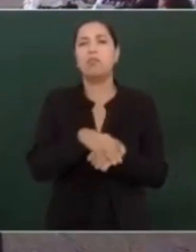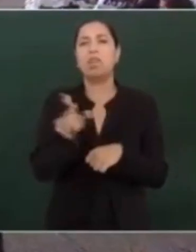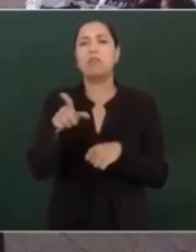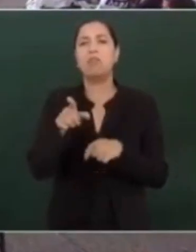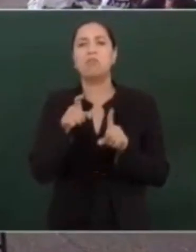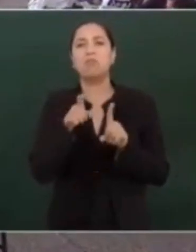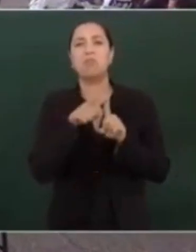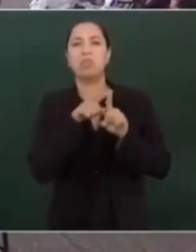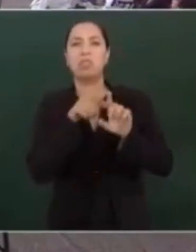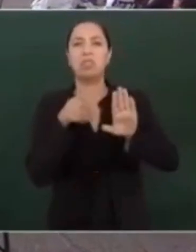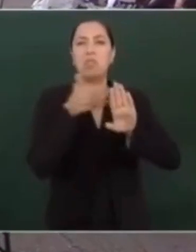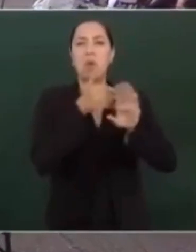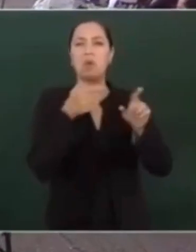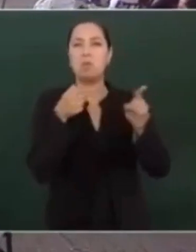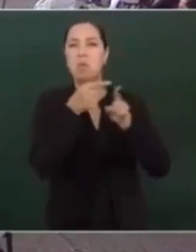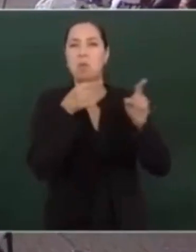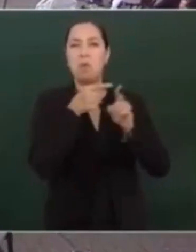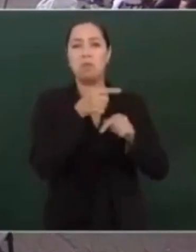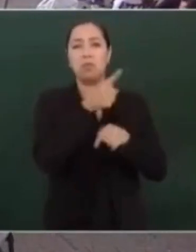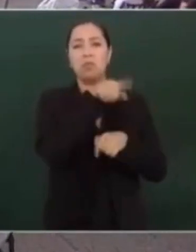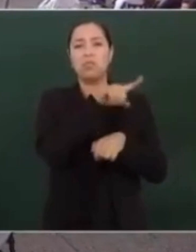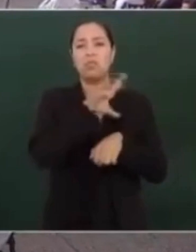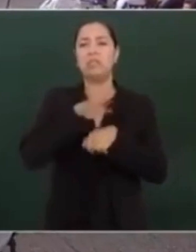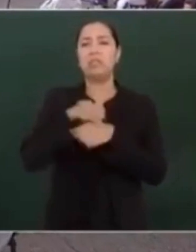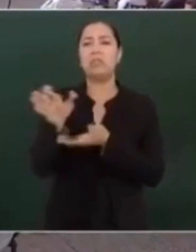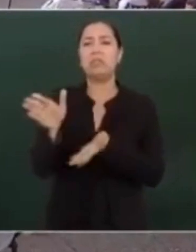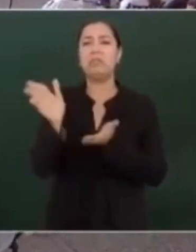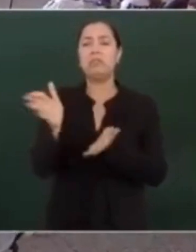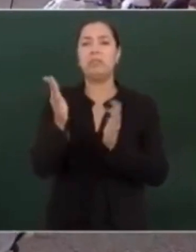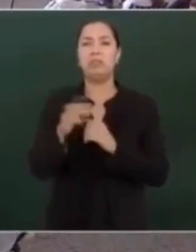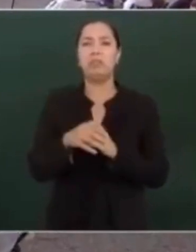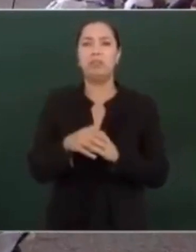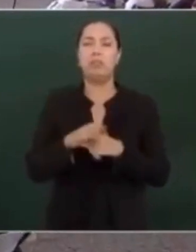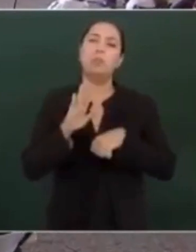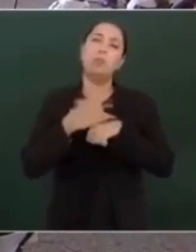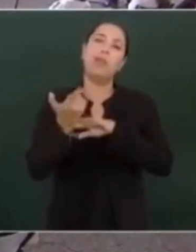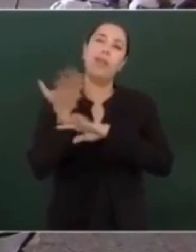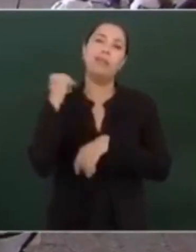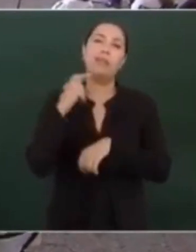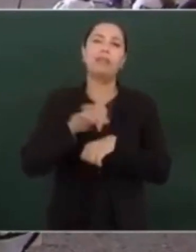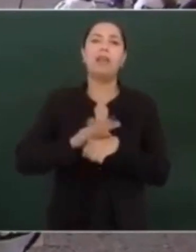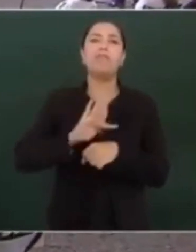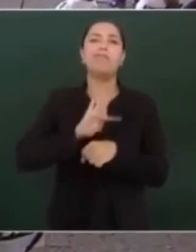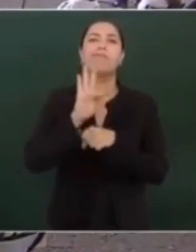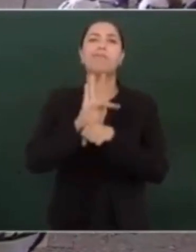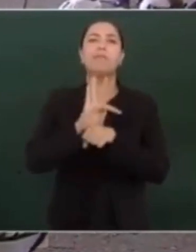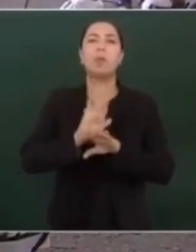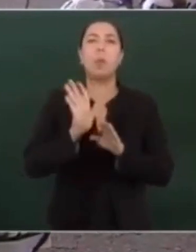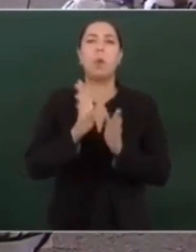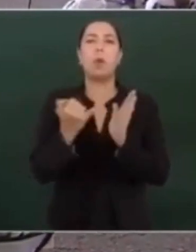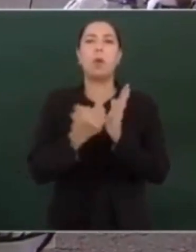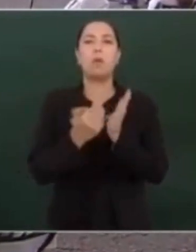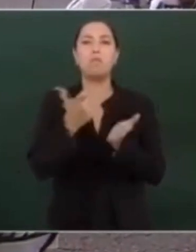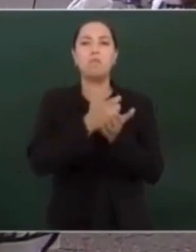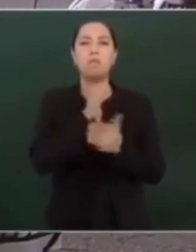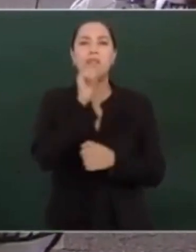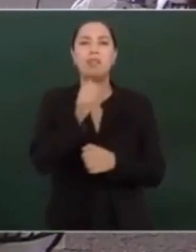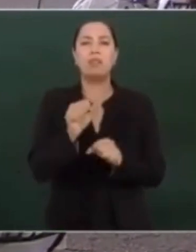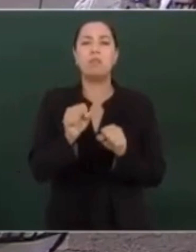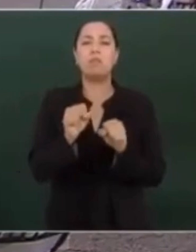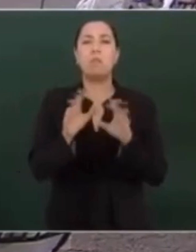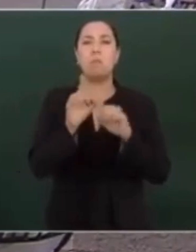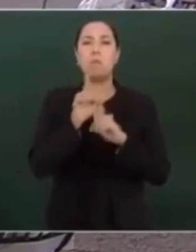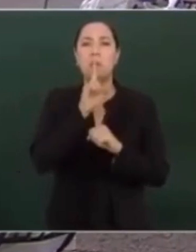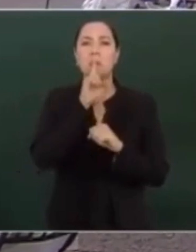porque se les condonaban los impuestos, no